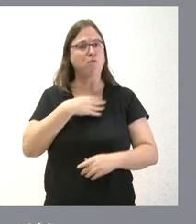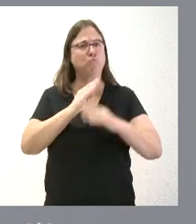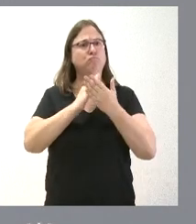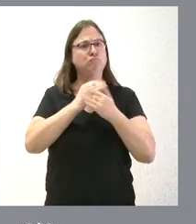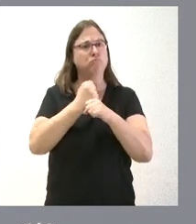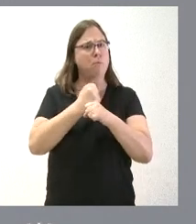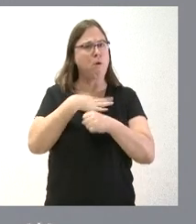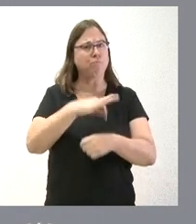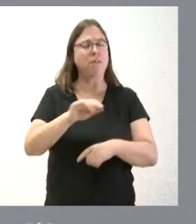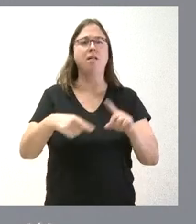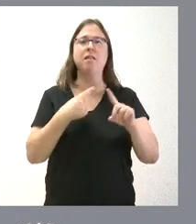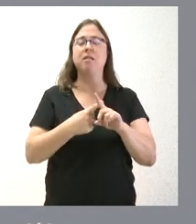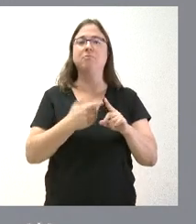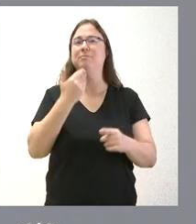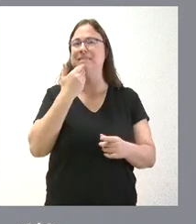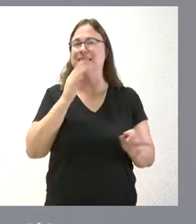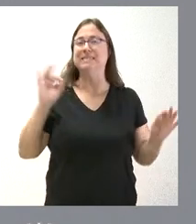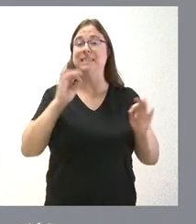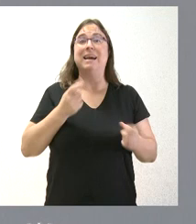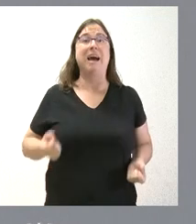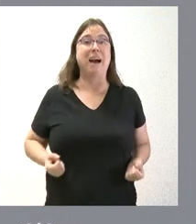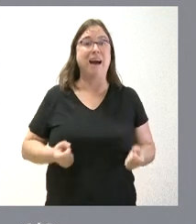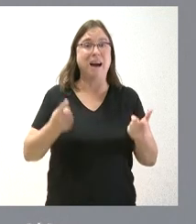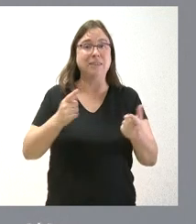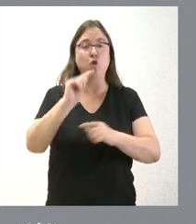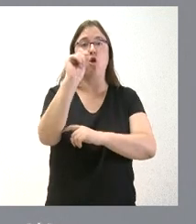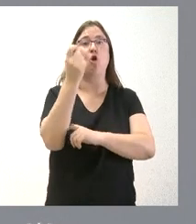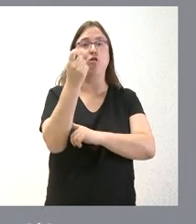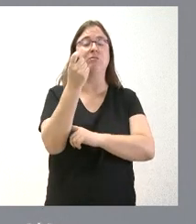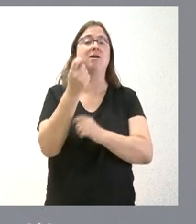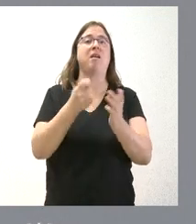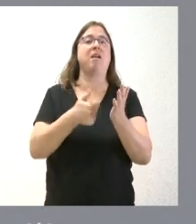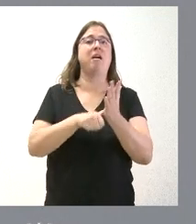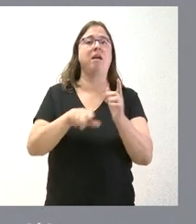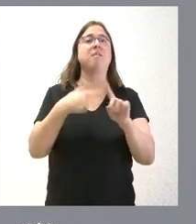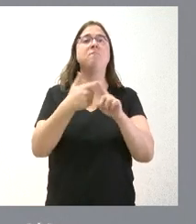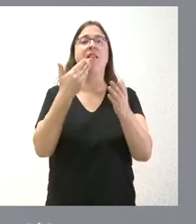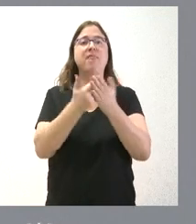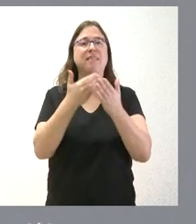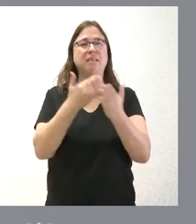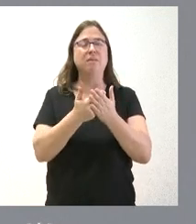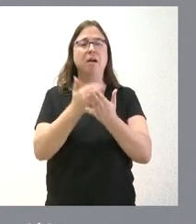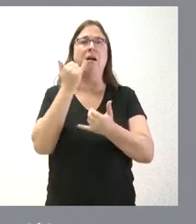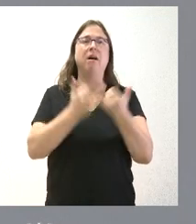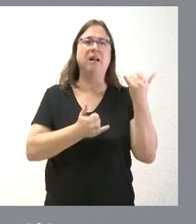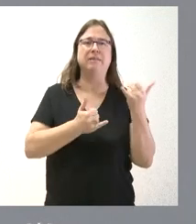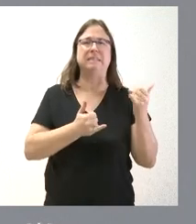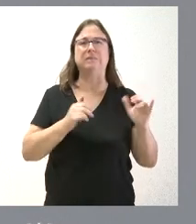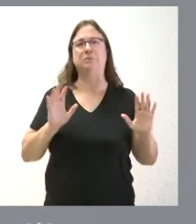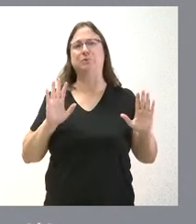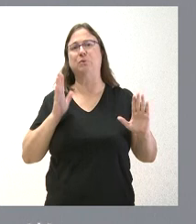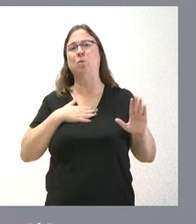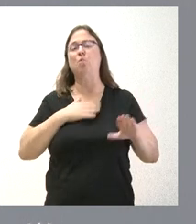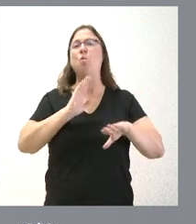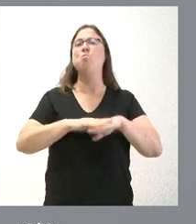actividad y que, en ningún caso, el coste de obtener este carné y el certificado sea un factor que limite el acceso